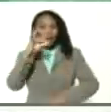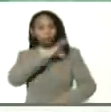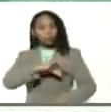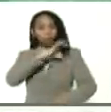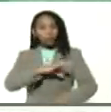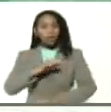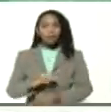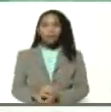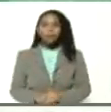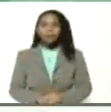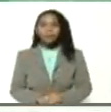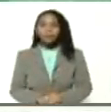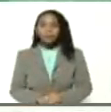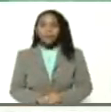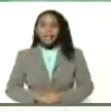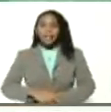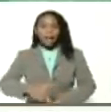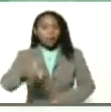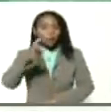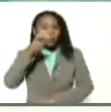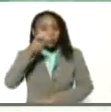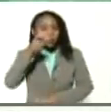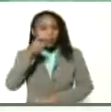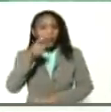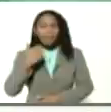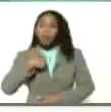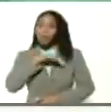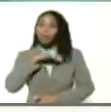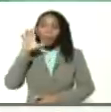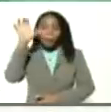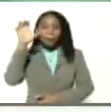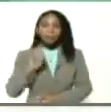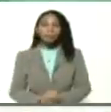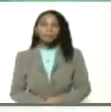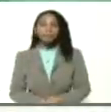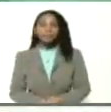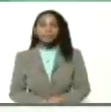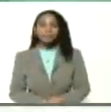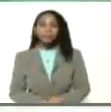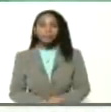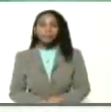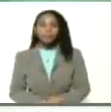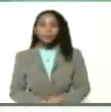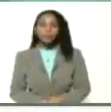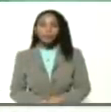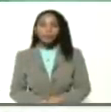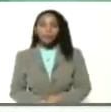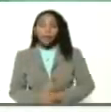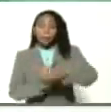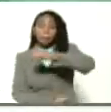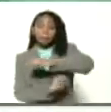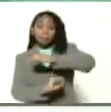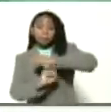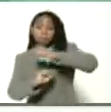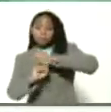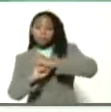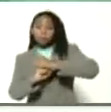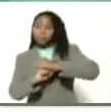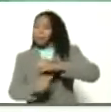y de la seguridad de nuestro país. Pilares fundamentales.